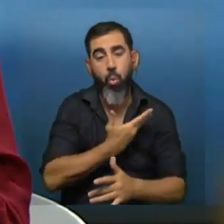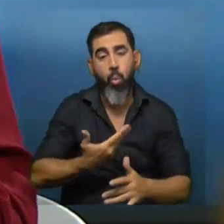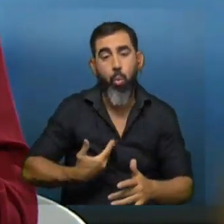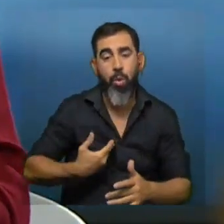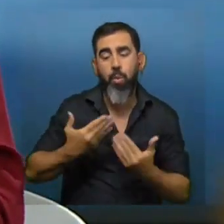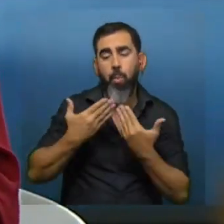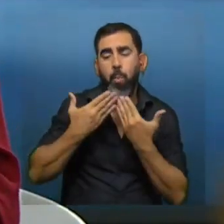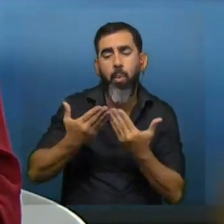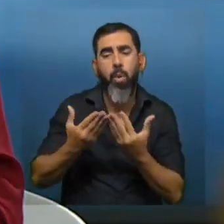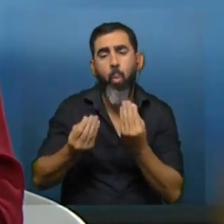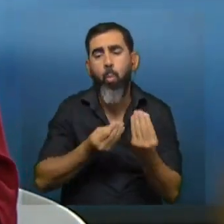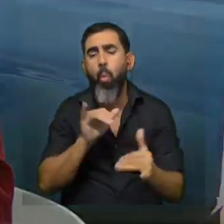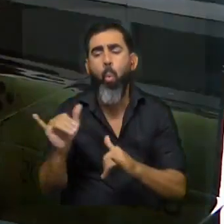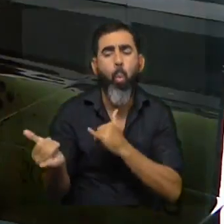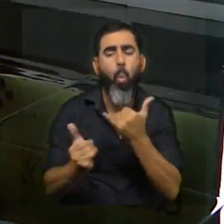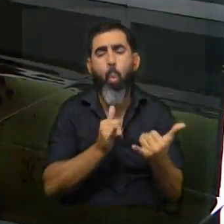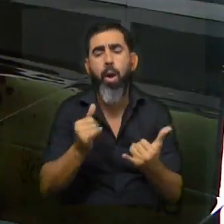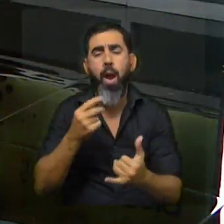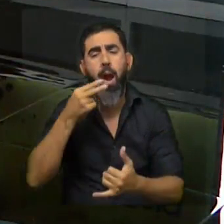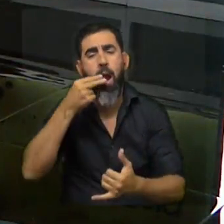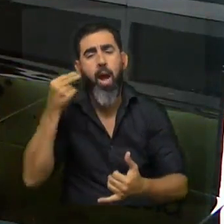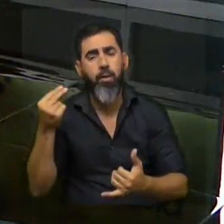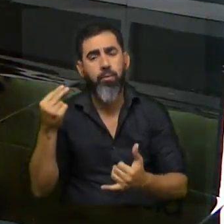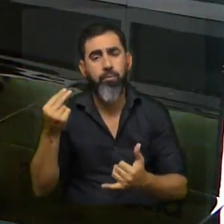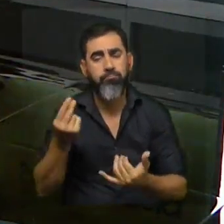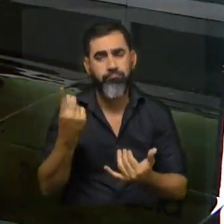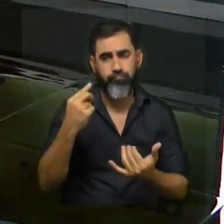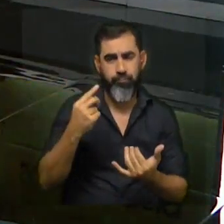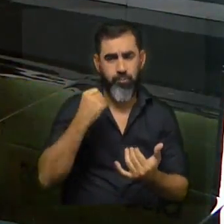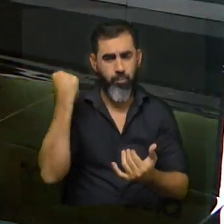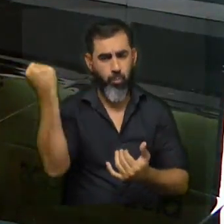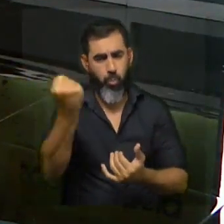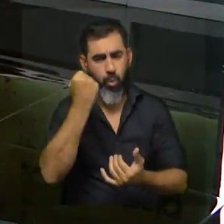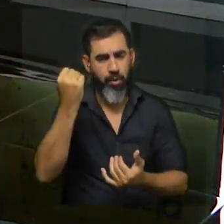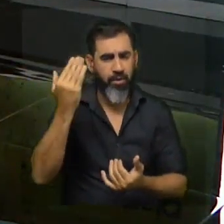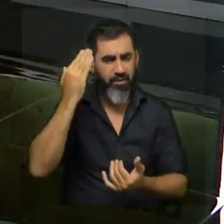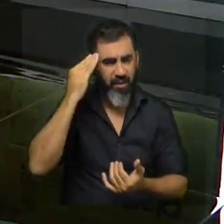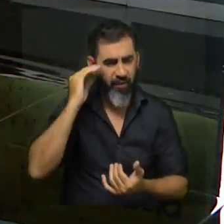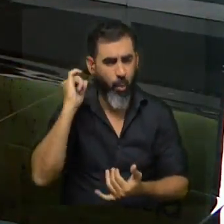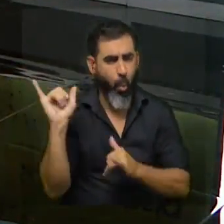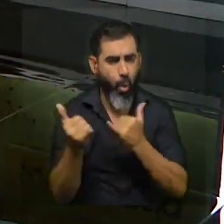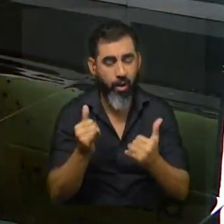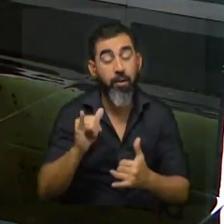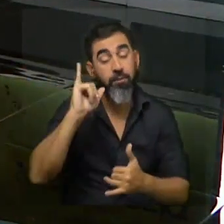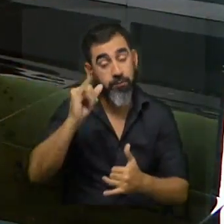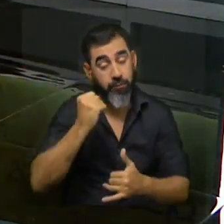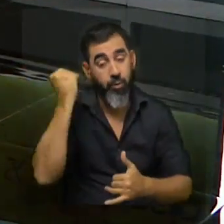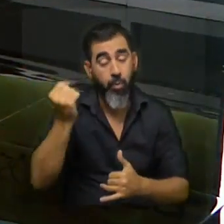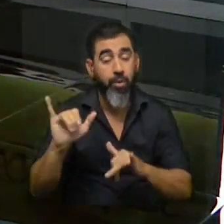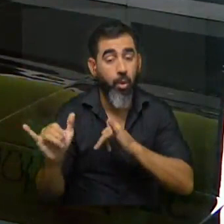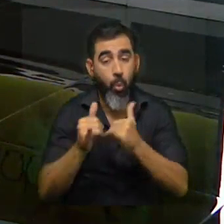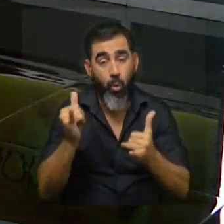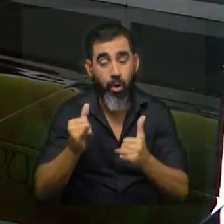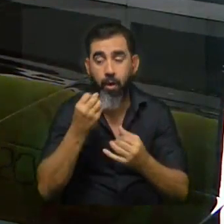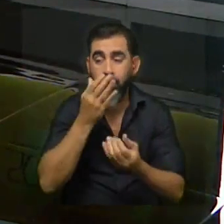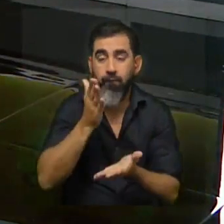que hacemos es ¿cuánto juega este gato? y vos decís está pero ¿será tan importante saber? claro que sí saber que el gato juega es un indicador de